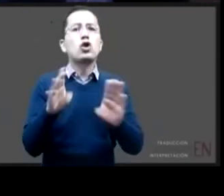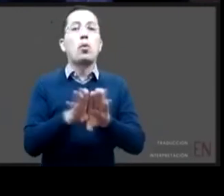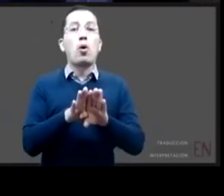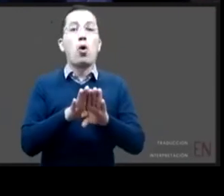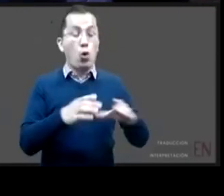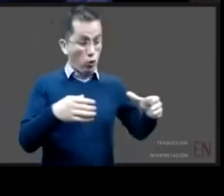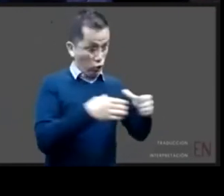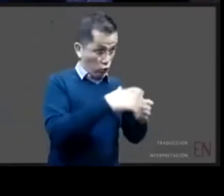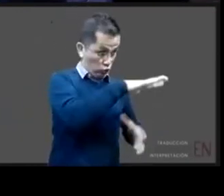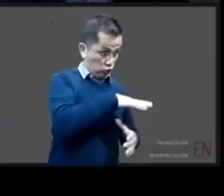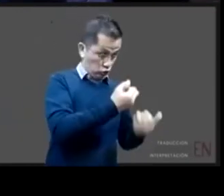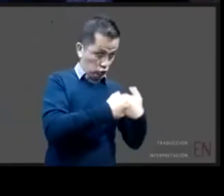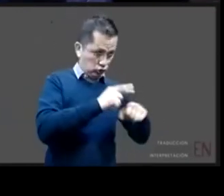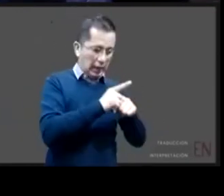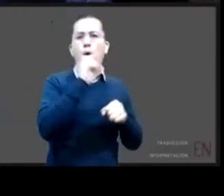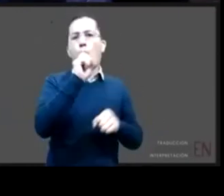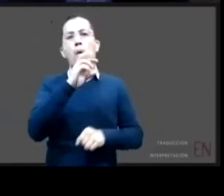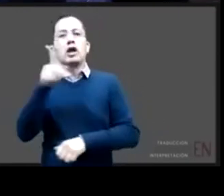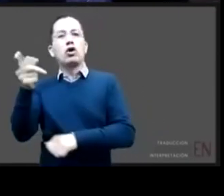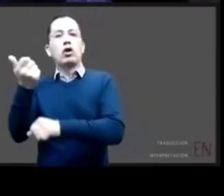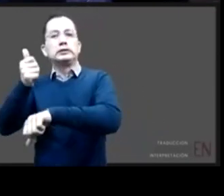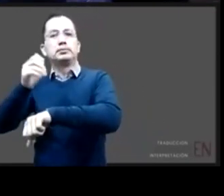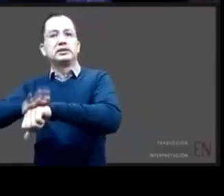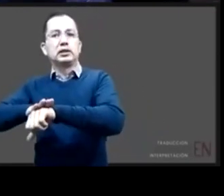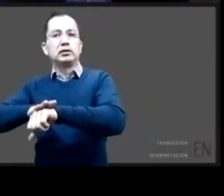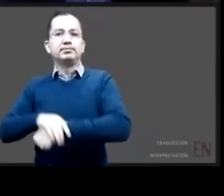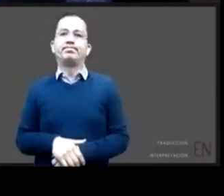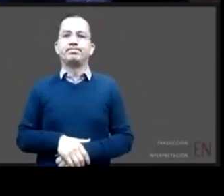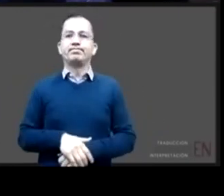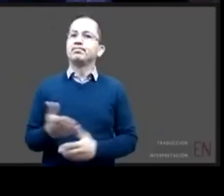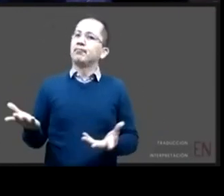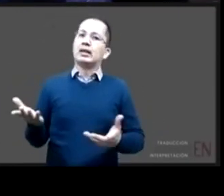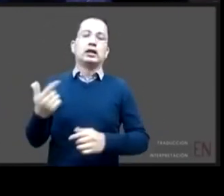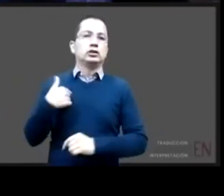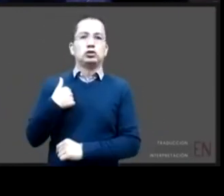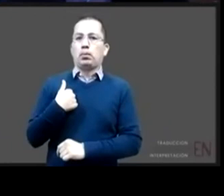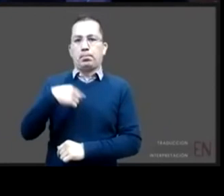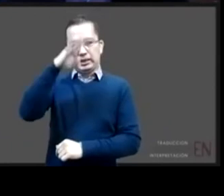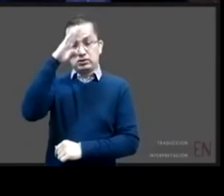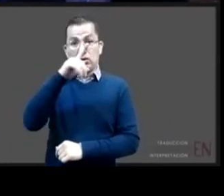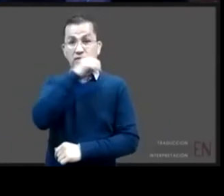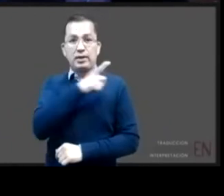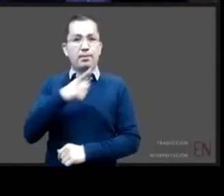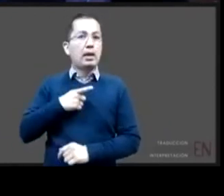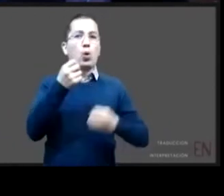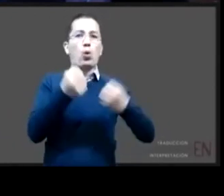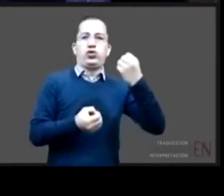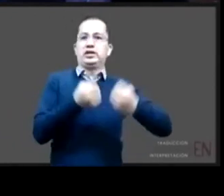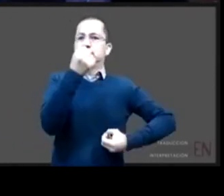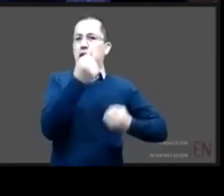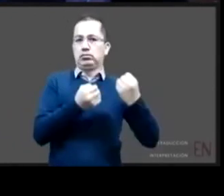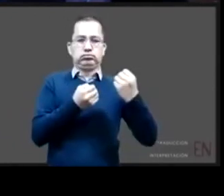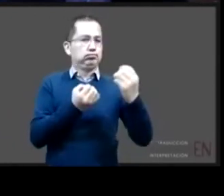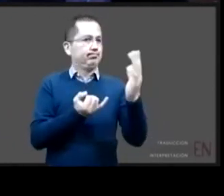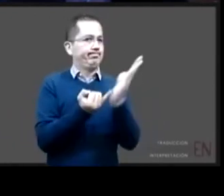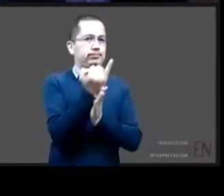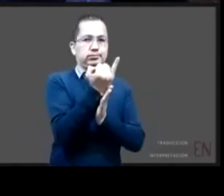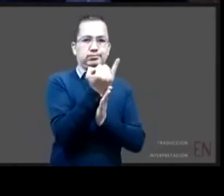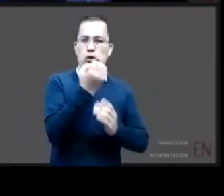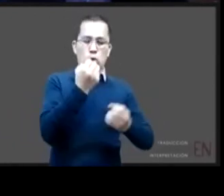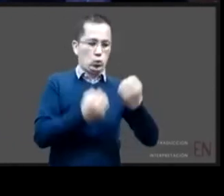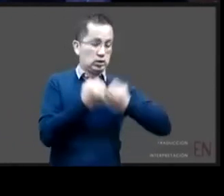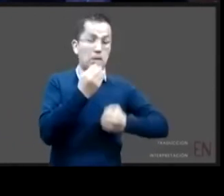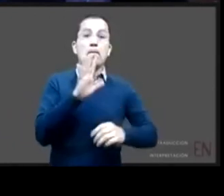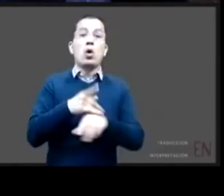rápido yo te opinaría que fue seguir haciendo judicial parte de los derechos que establece la ley es la certeza jurídica